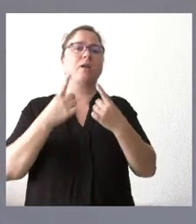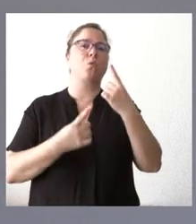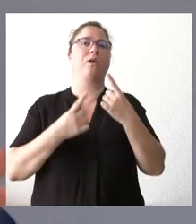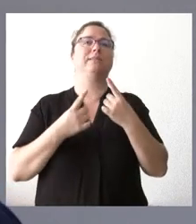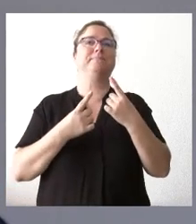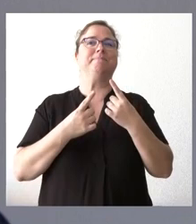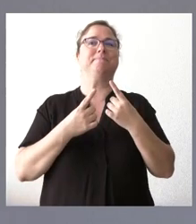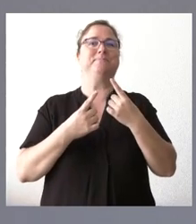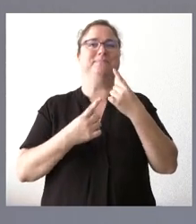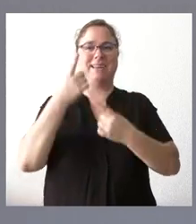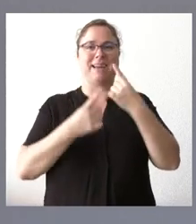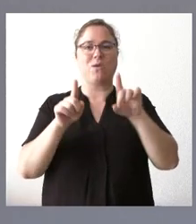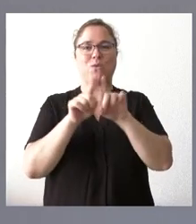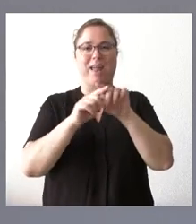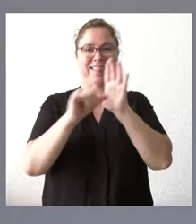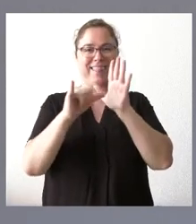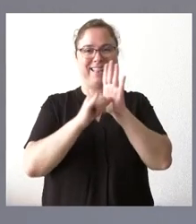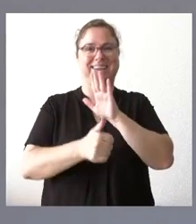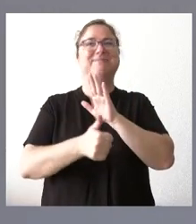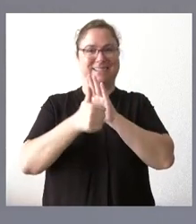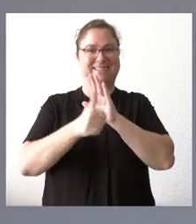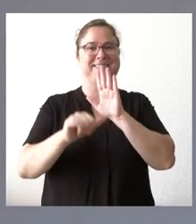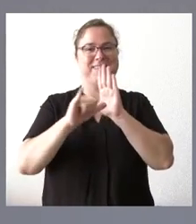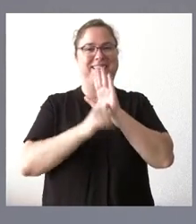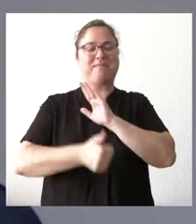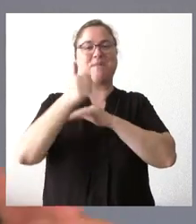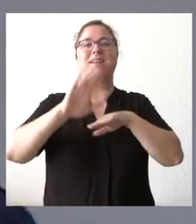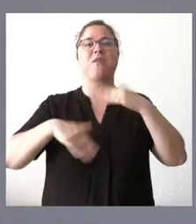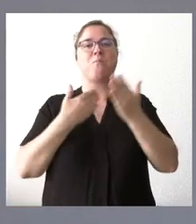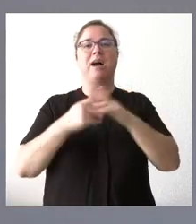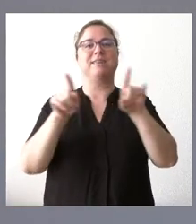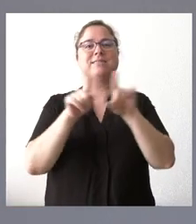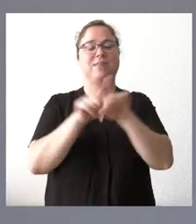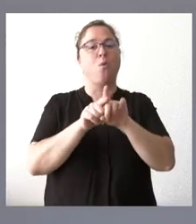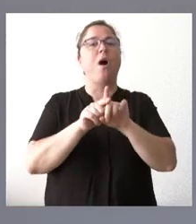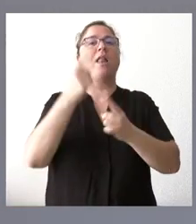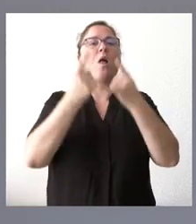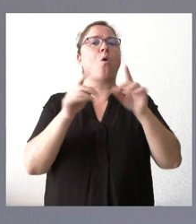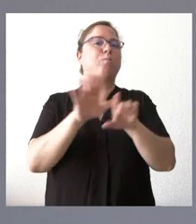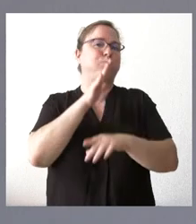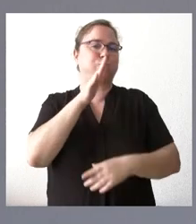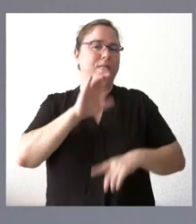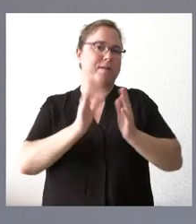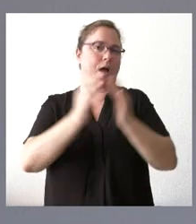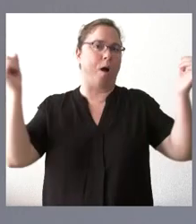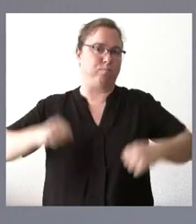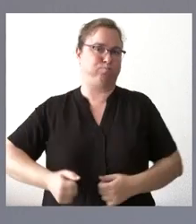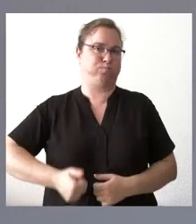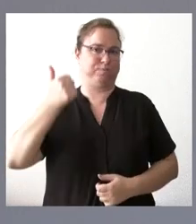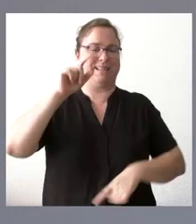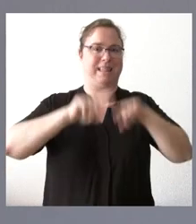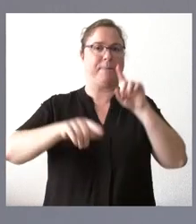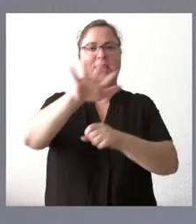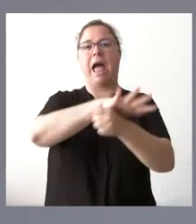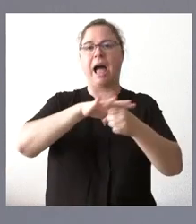posición es más cercana que en otras. Esta es la realidad y por tanto los puntos de acuerdo son más próximos en algunos ámbitos